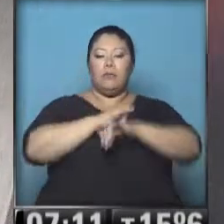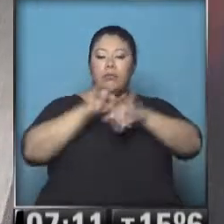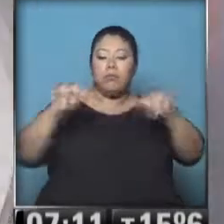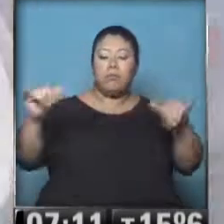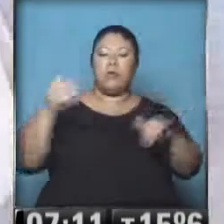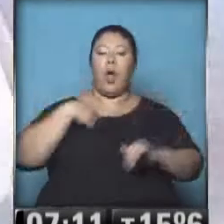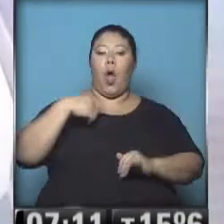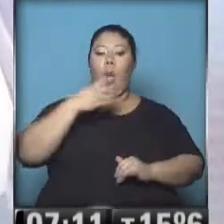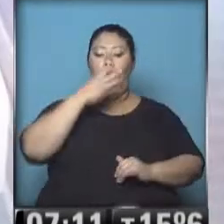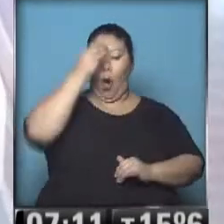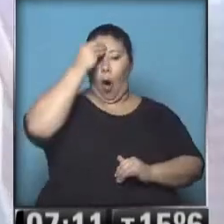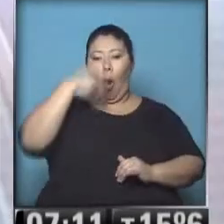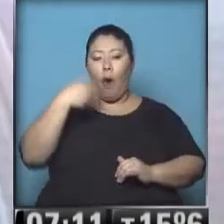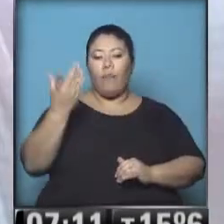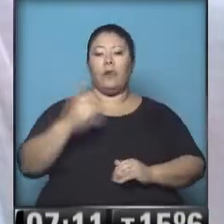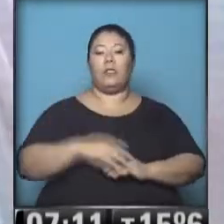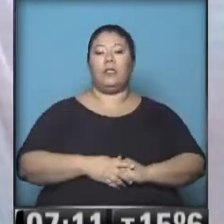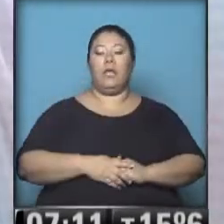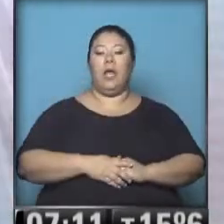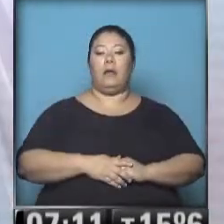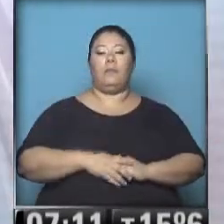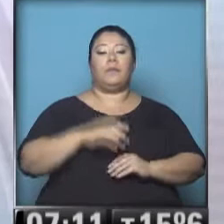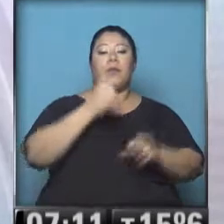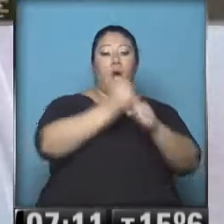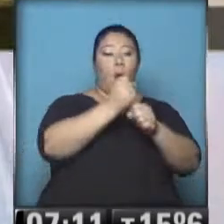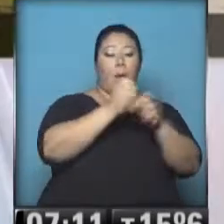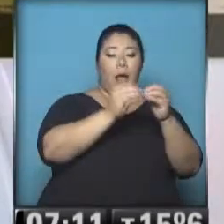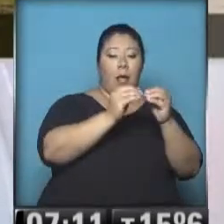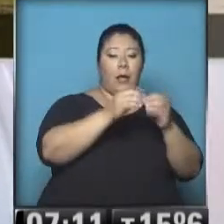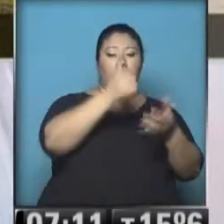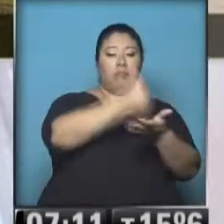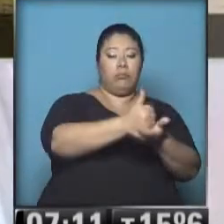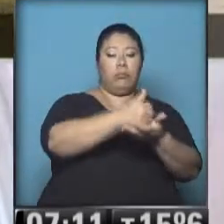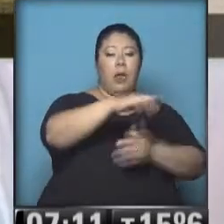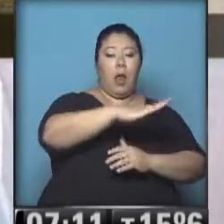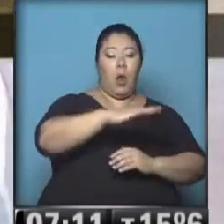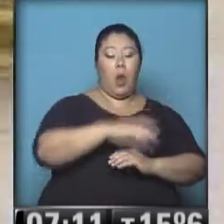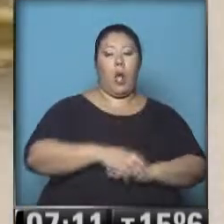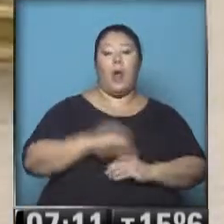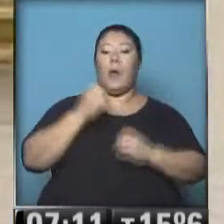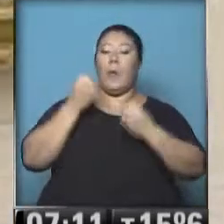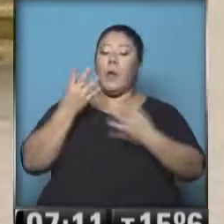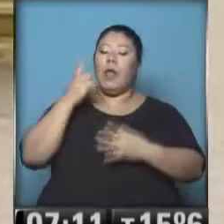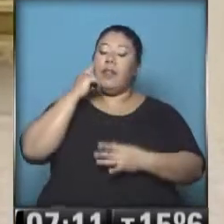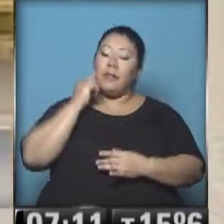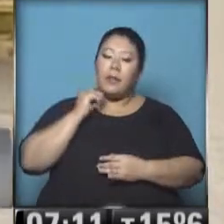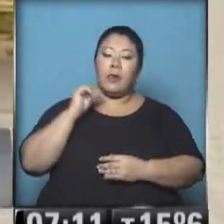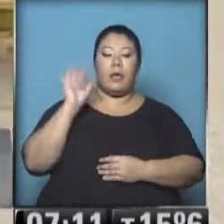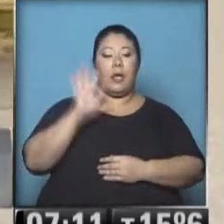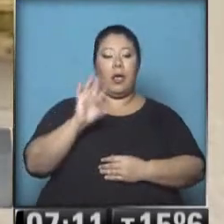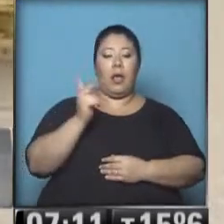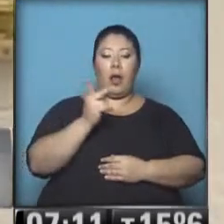informa en vivo desde el sanatorio Otamendi. Laura, ¿cómo estás? Buen día para vos. Buen día, Alejandro. Buen día. Lourdes, aquí estamos, frente